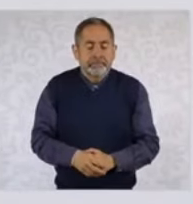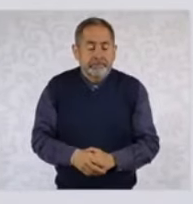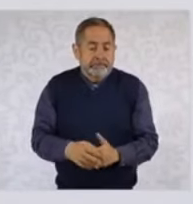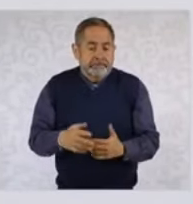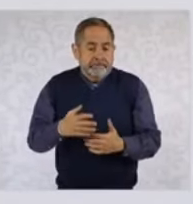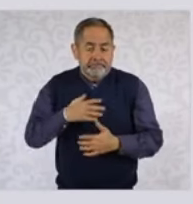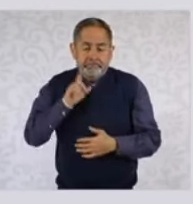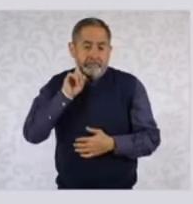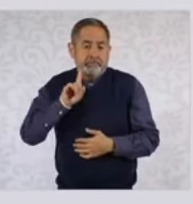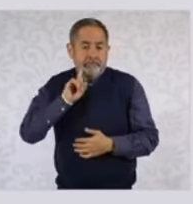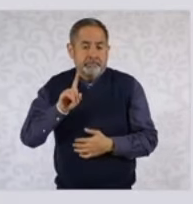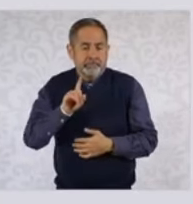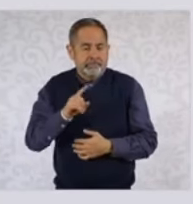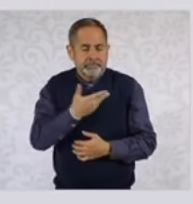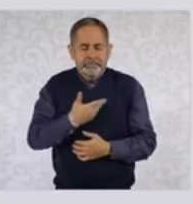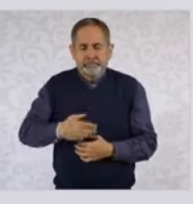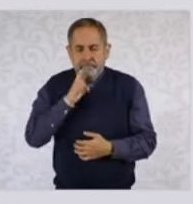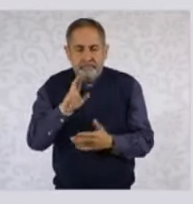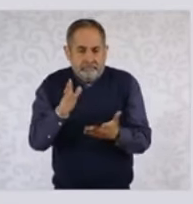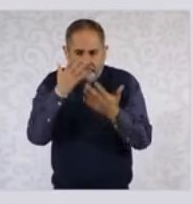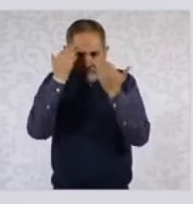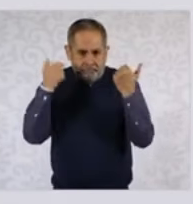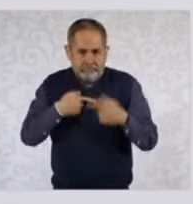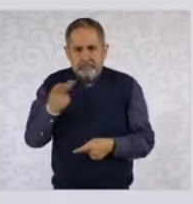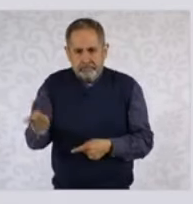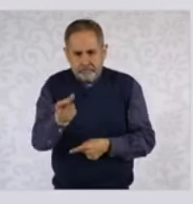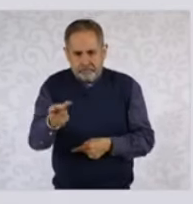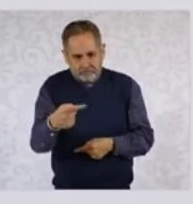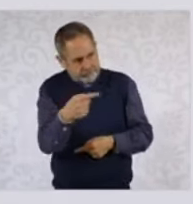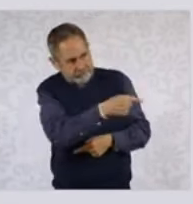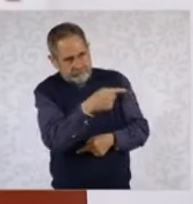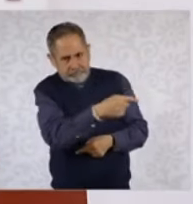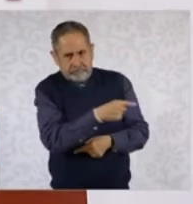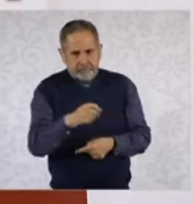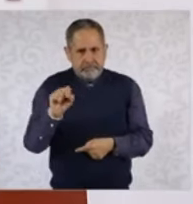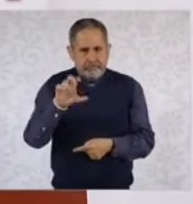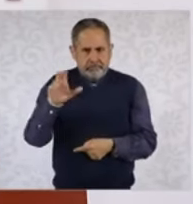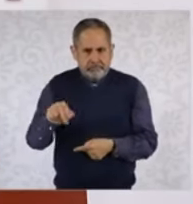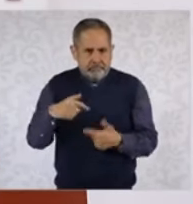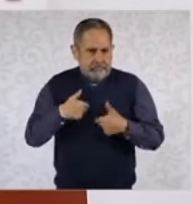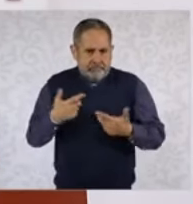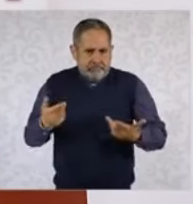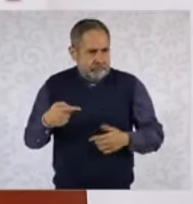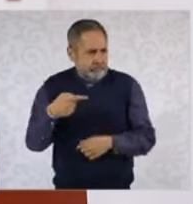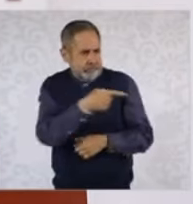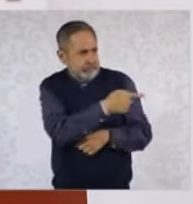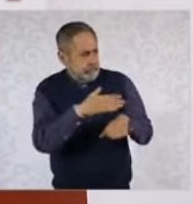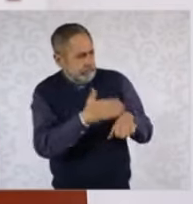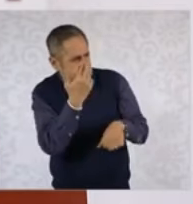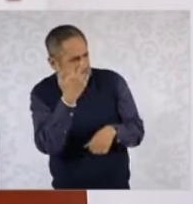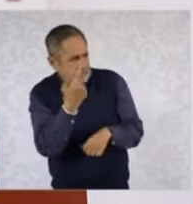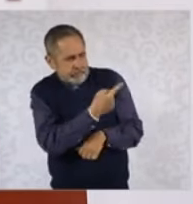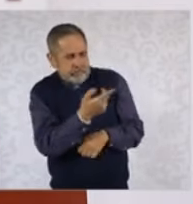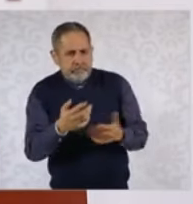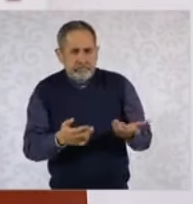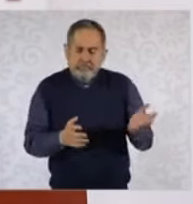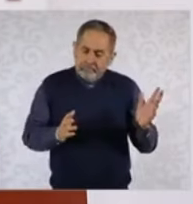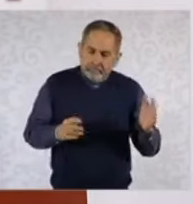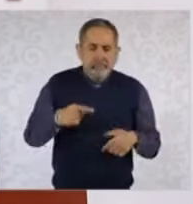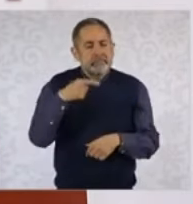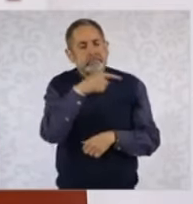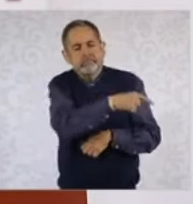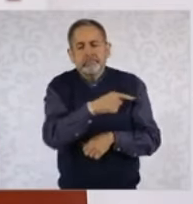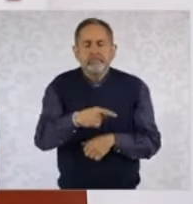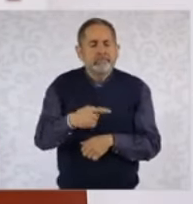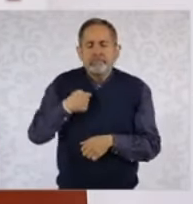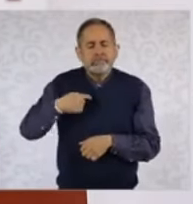la Suprema Corte por qué están… o a los ministros que… Desde mi perspectiva es la defensa de los